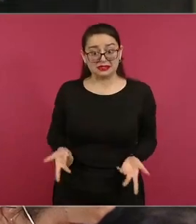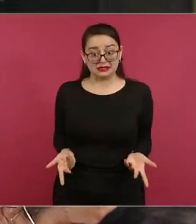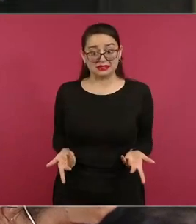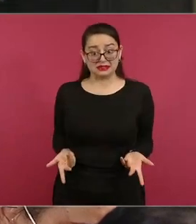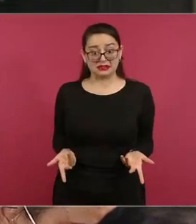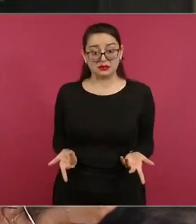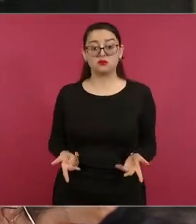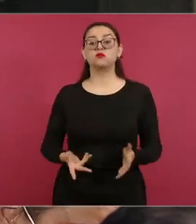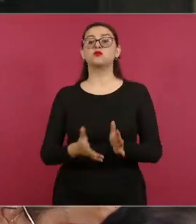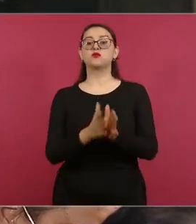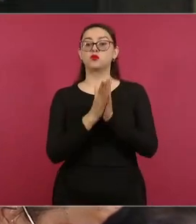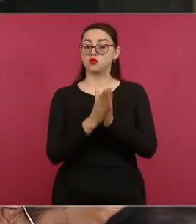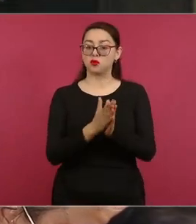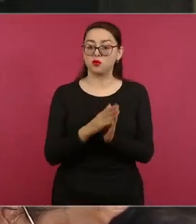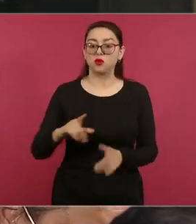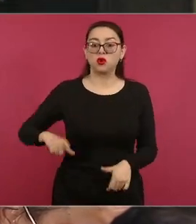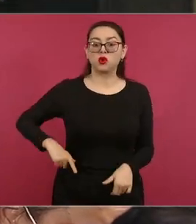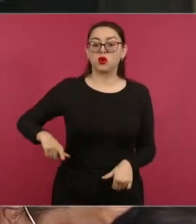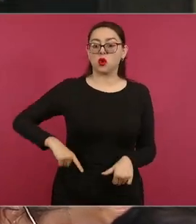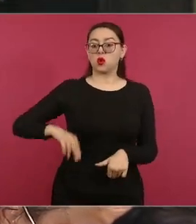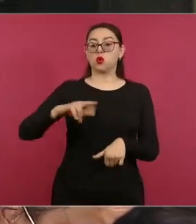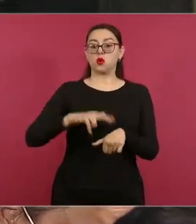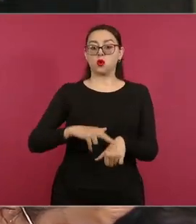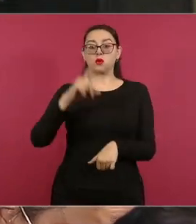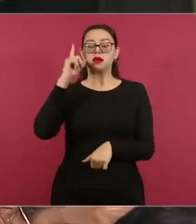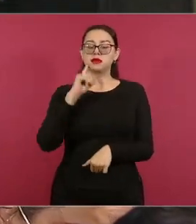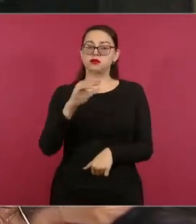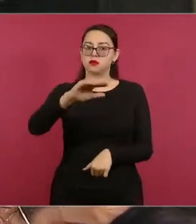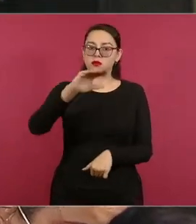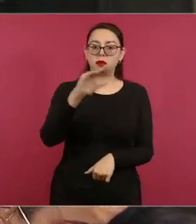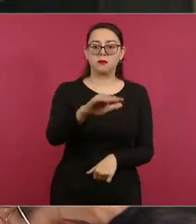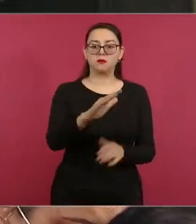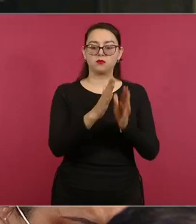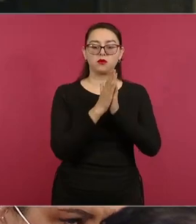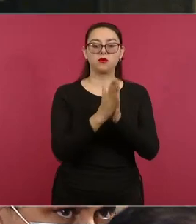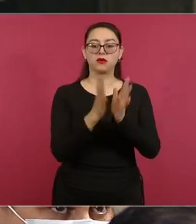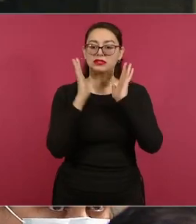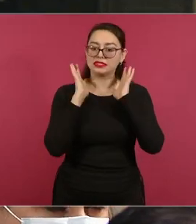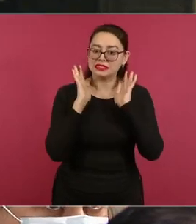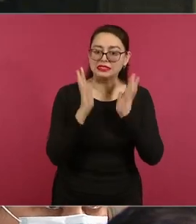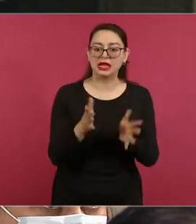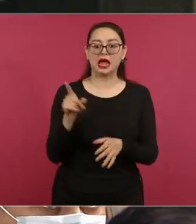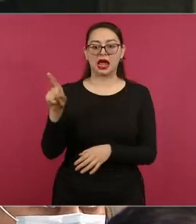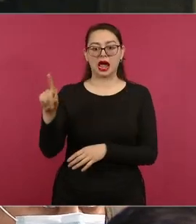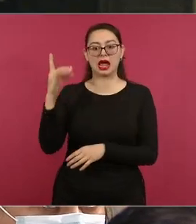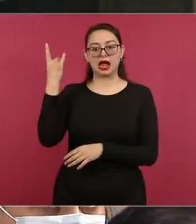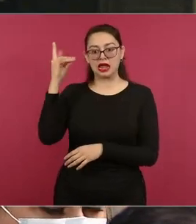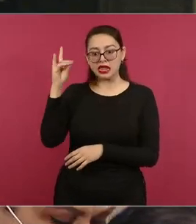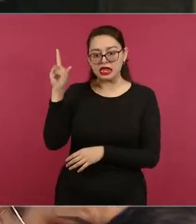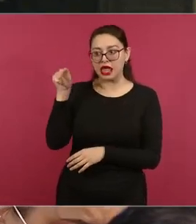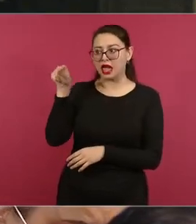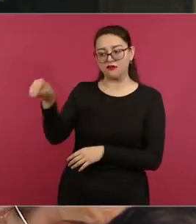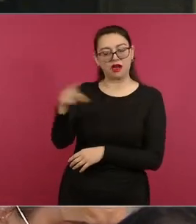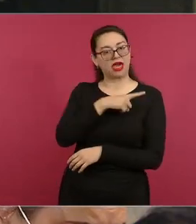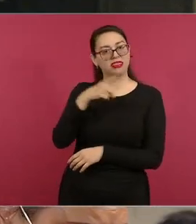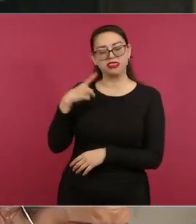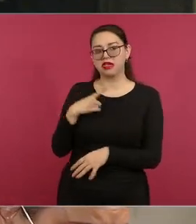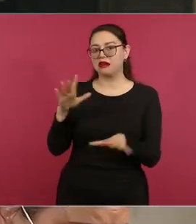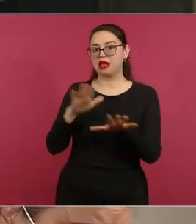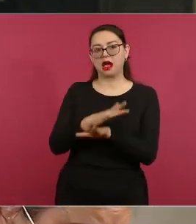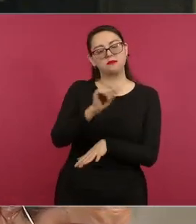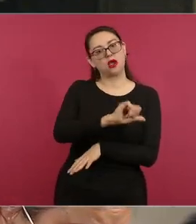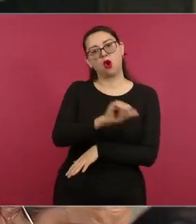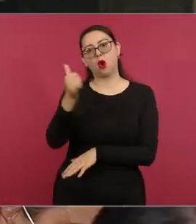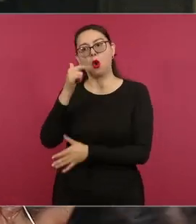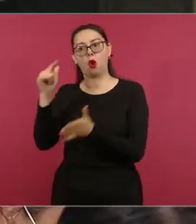Le suplicamos, señora gobernadora, por humanidad, que ya deje ir a Benito a un lugar más adecuado de acuerdo a su naturaleza.